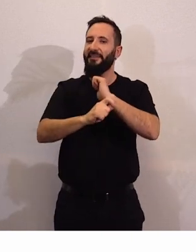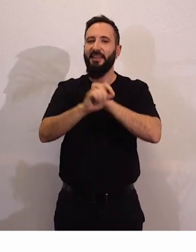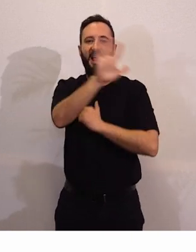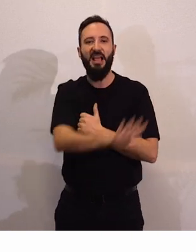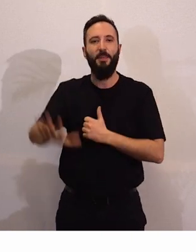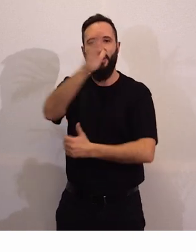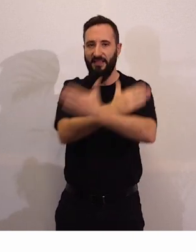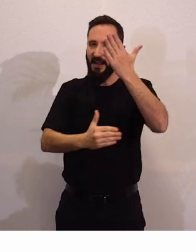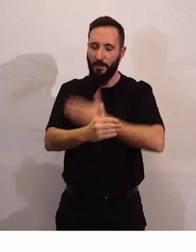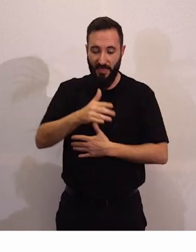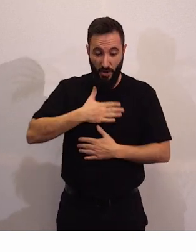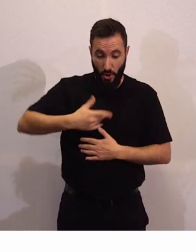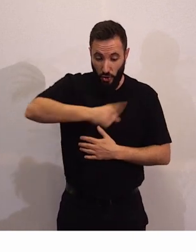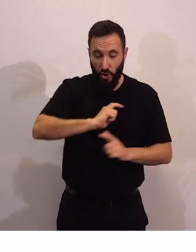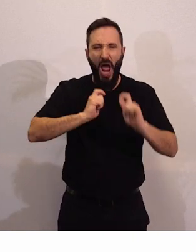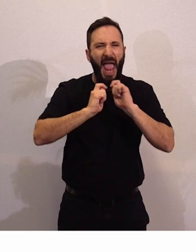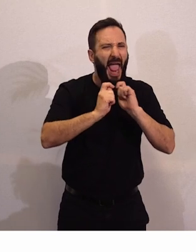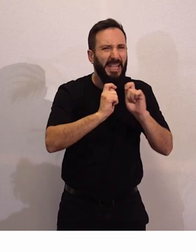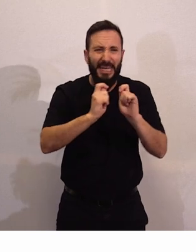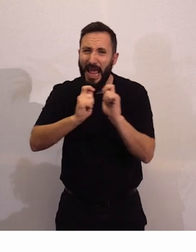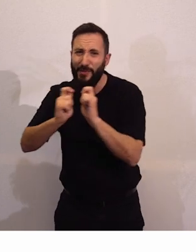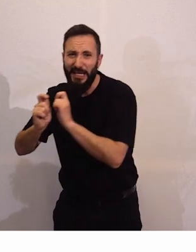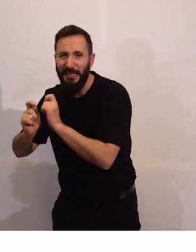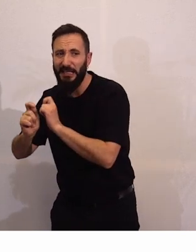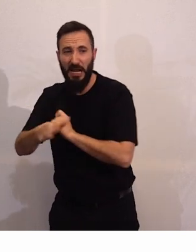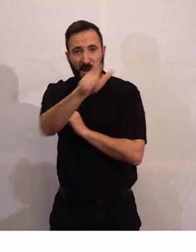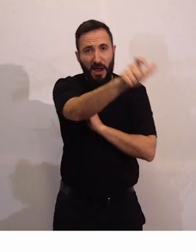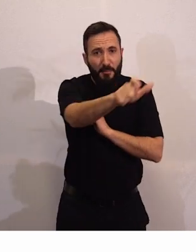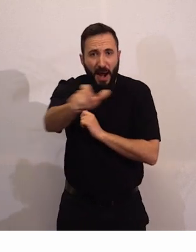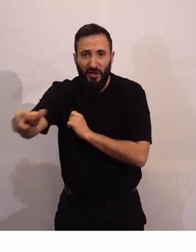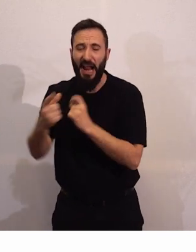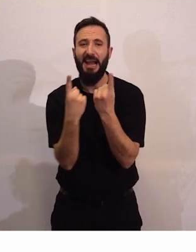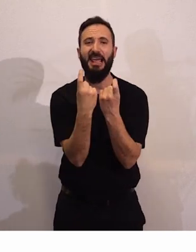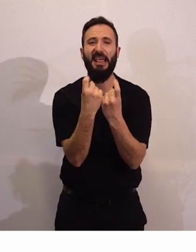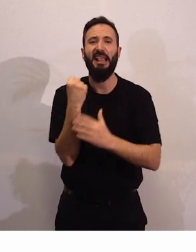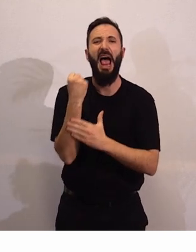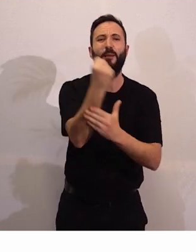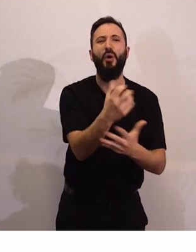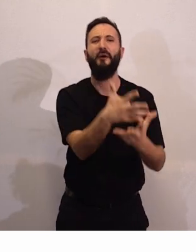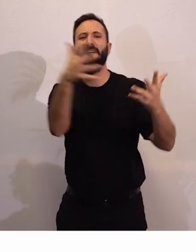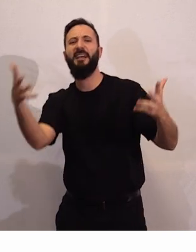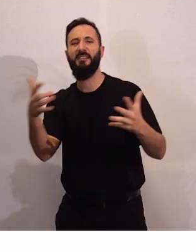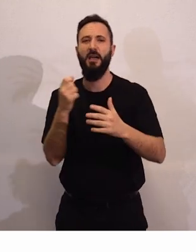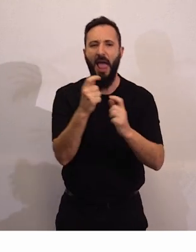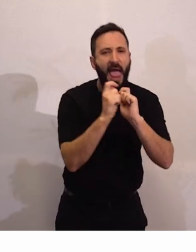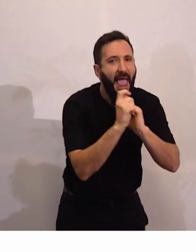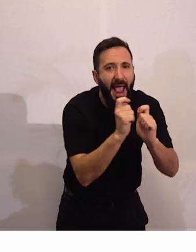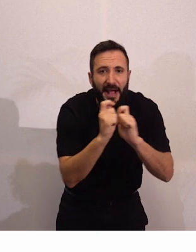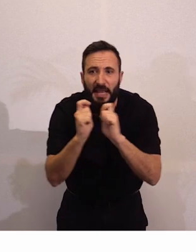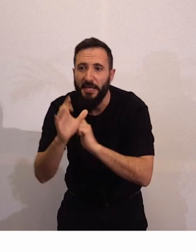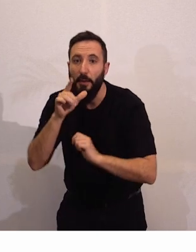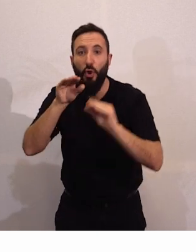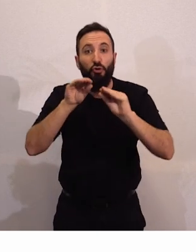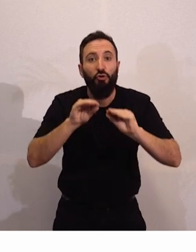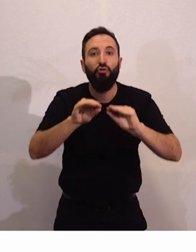Hicimos entrevistas en profundidad a esas personas con grandes necesidades de apoyo porque teníamos que recoger sus